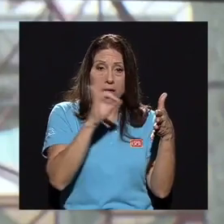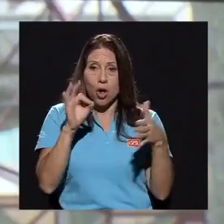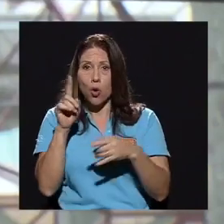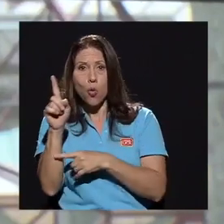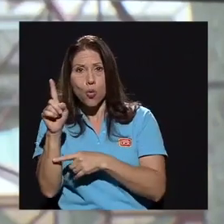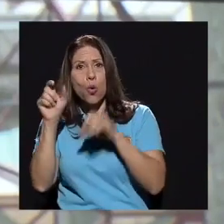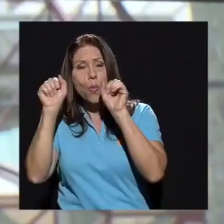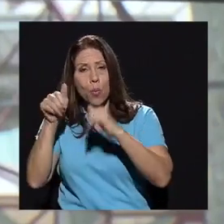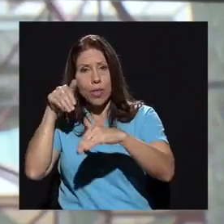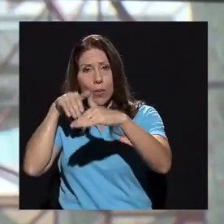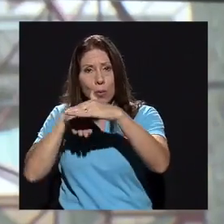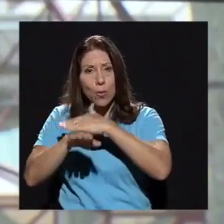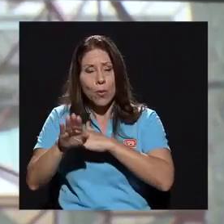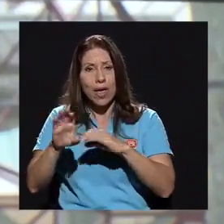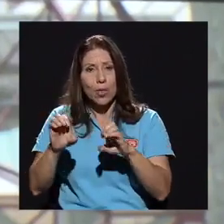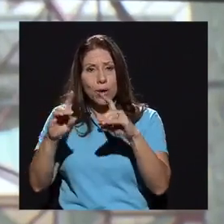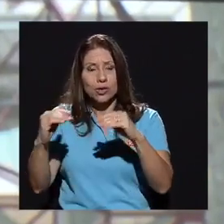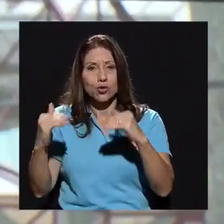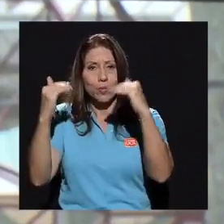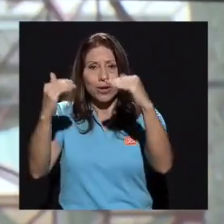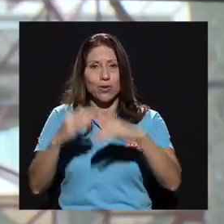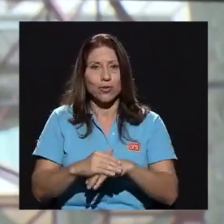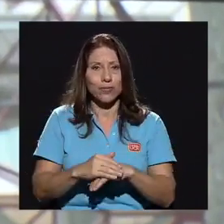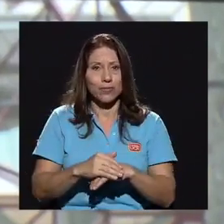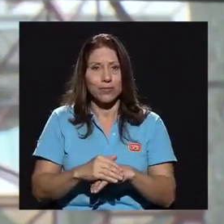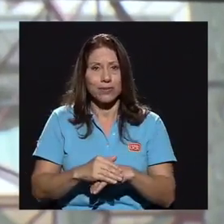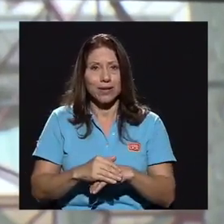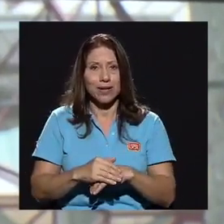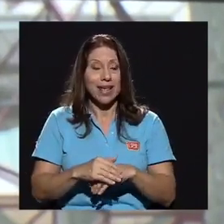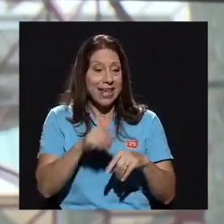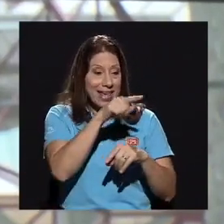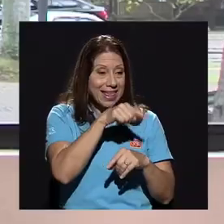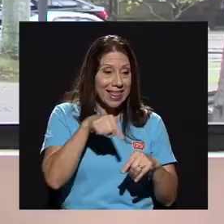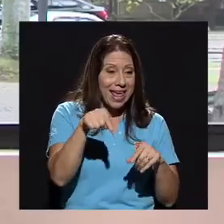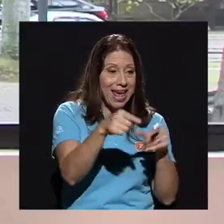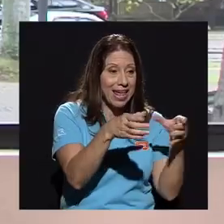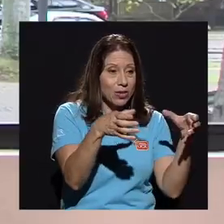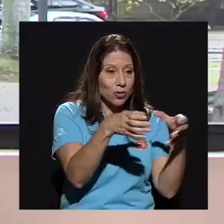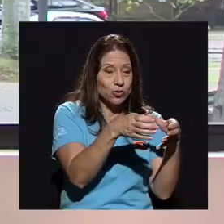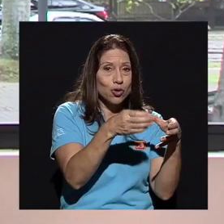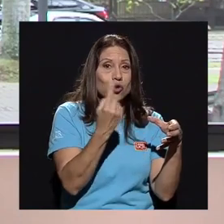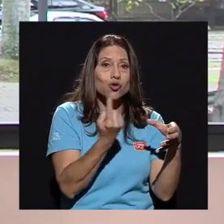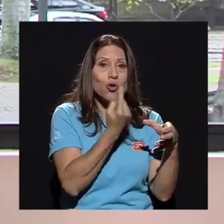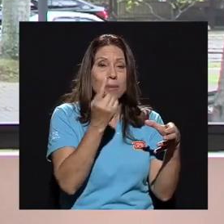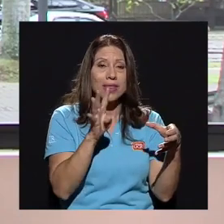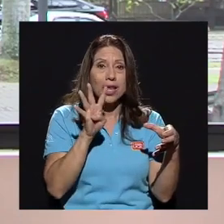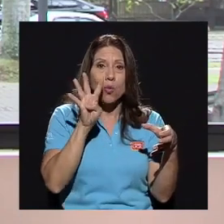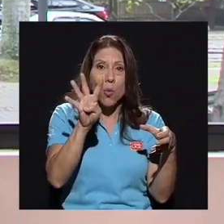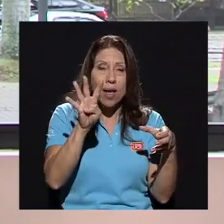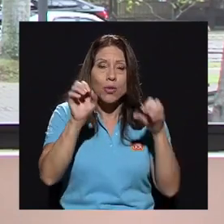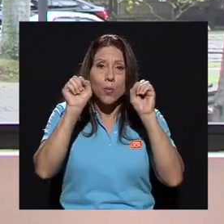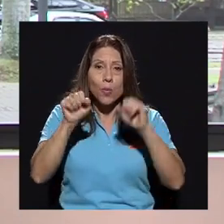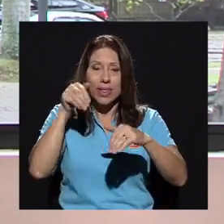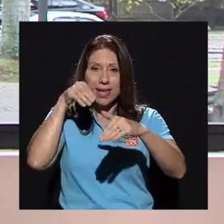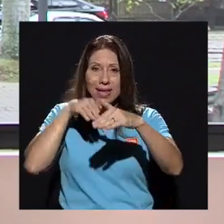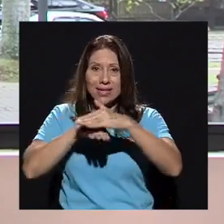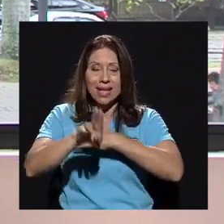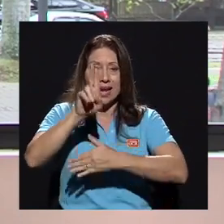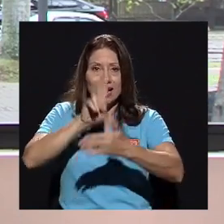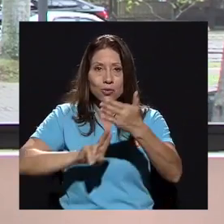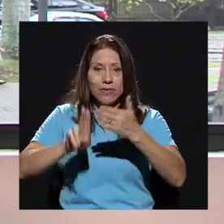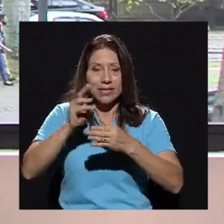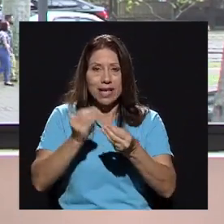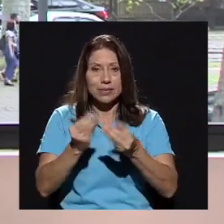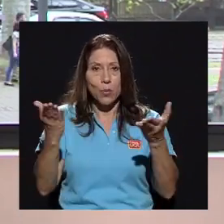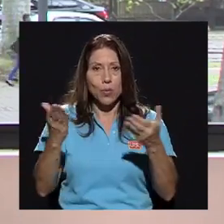y de acuerdo a distintos estudios, solo cuatro de ellos pueden ingresar a las universidades